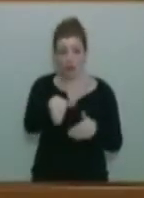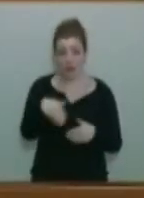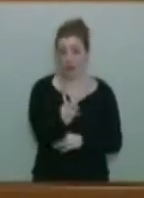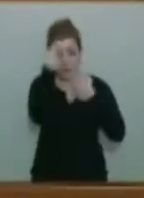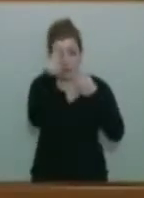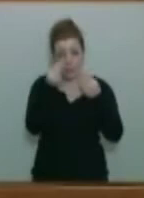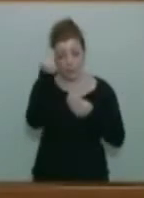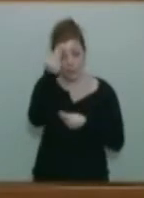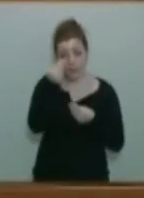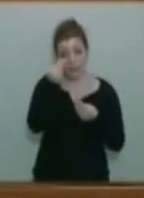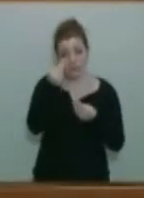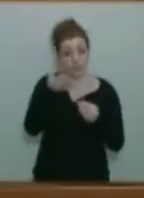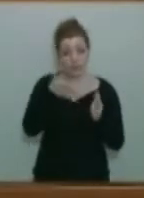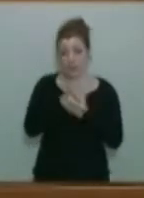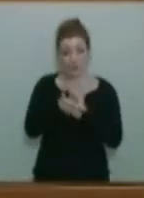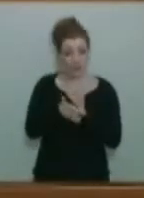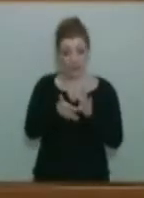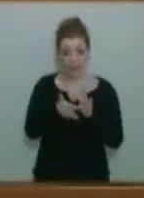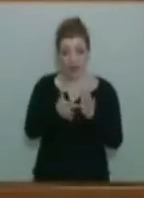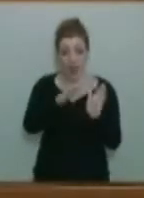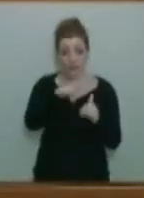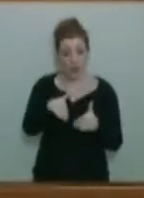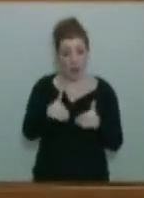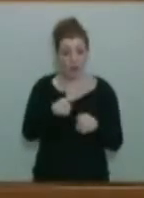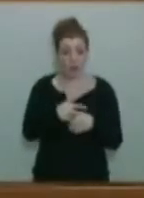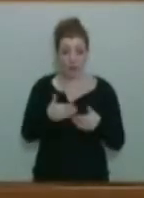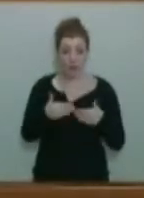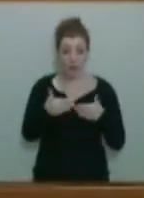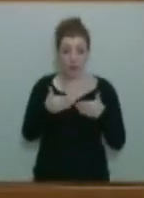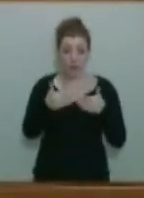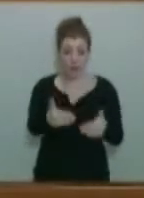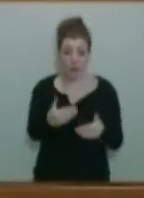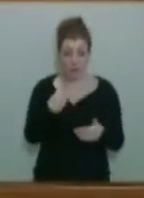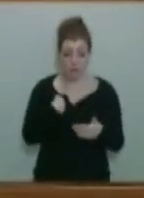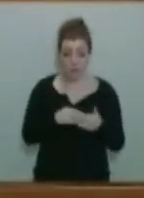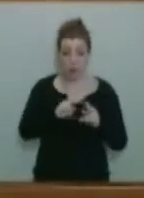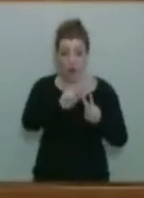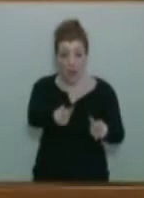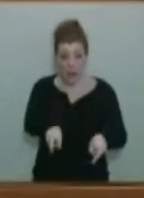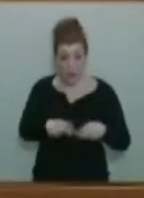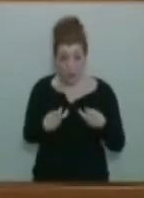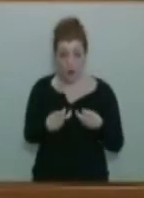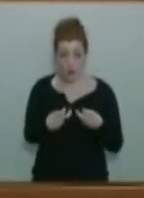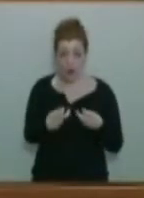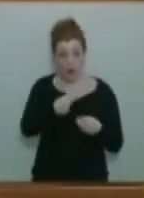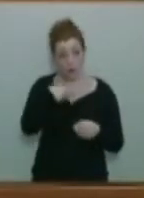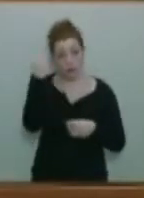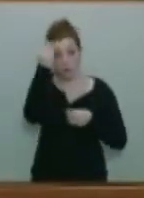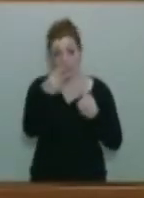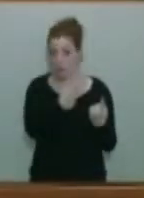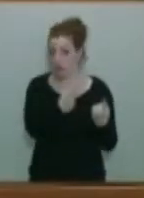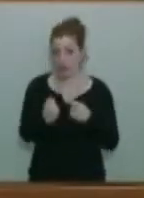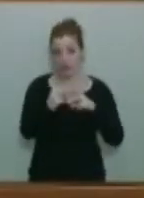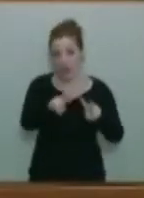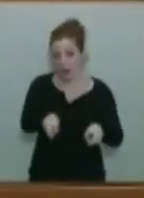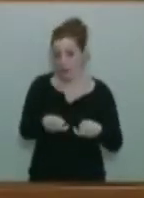más que demorar todavía durante más tiempo el acometimiento de una reforma que, como ya he dicho, nosotros consideramos necesaria.